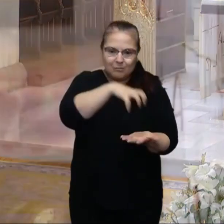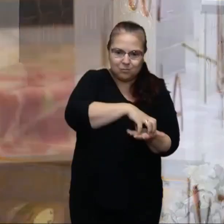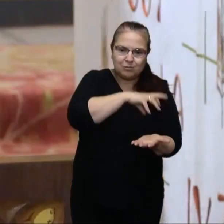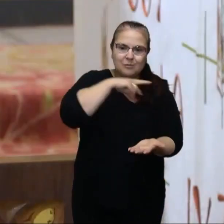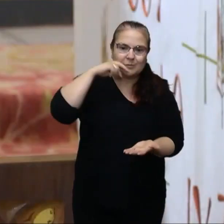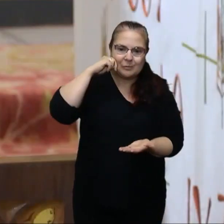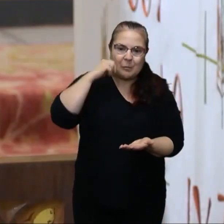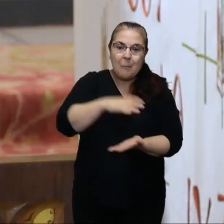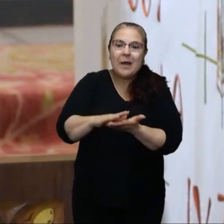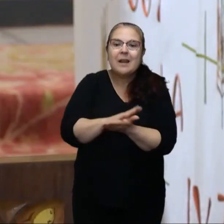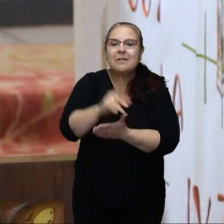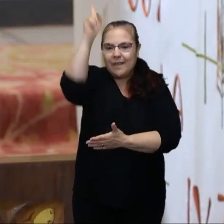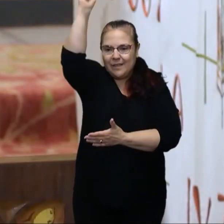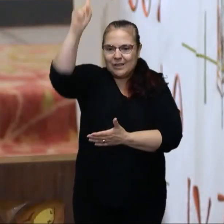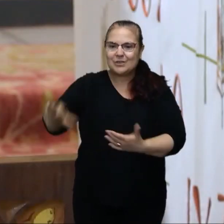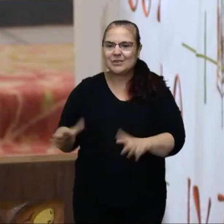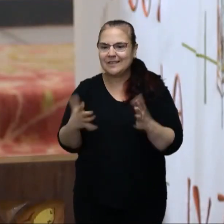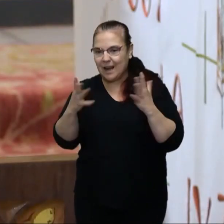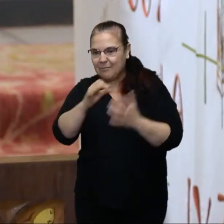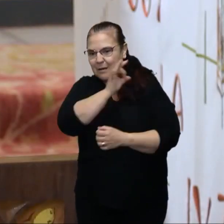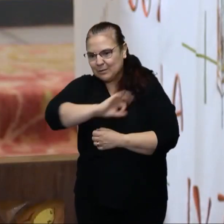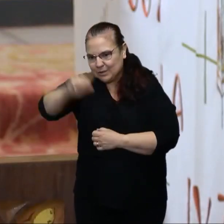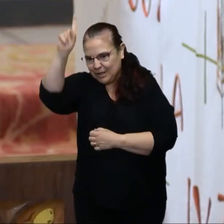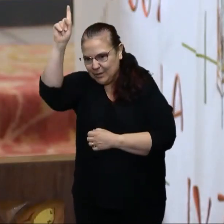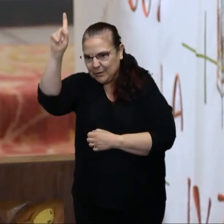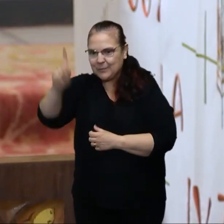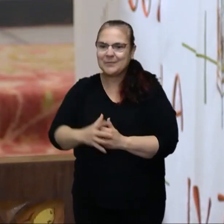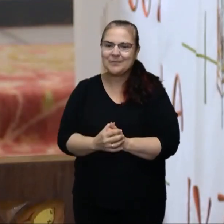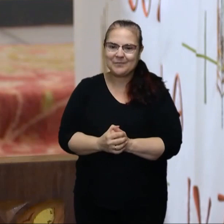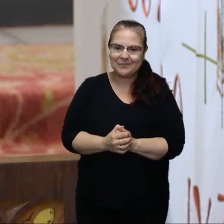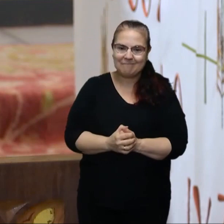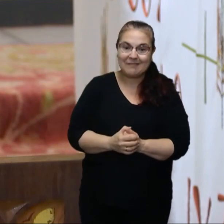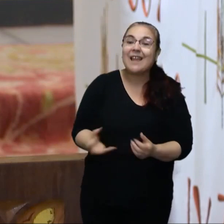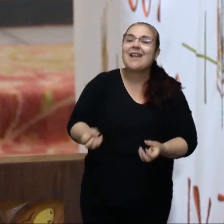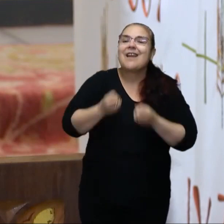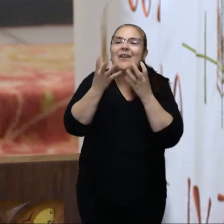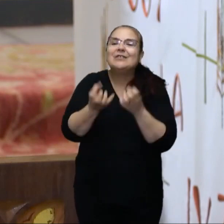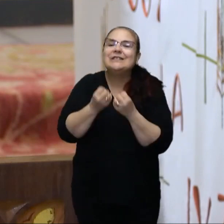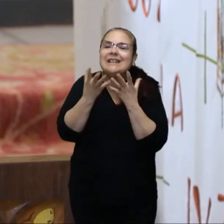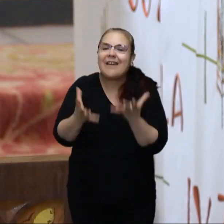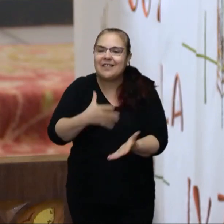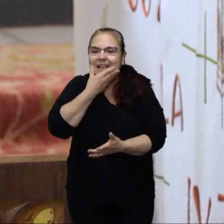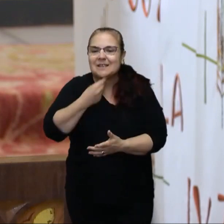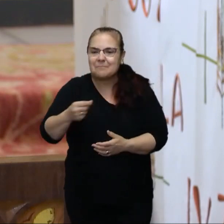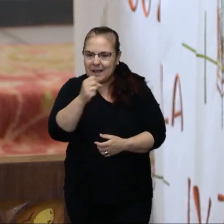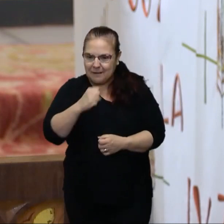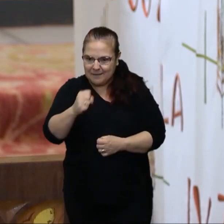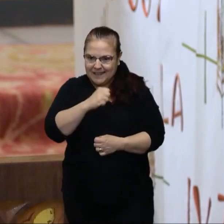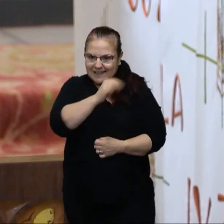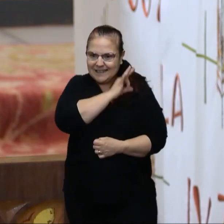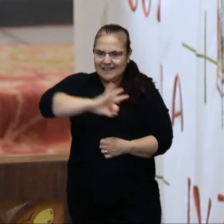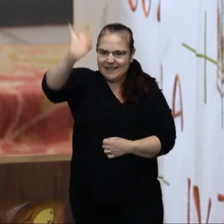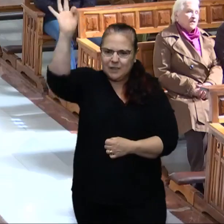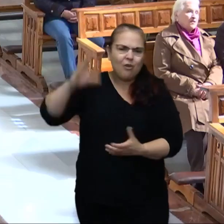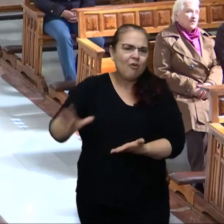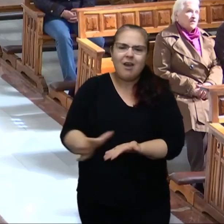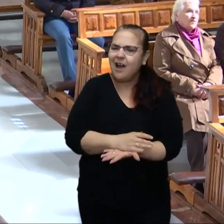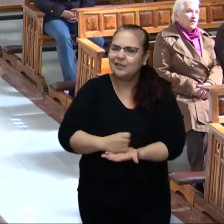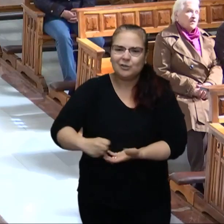Palabra de Dios. Te alabamos, Señor. Contad las maravillas del Señor a todas las naciones.